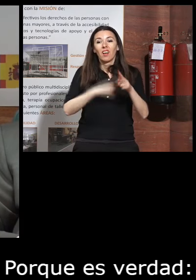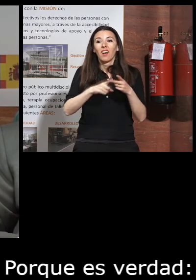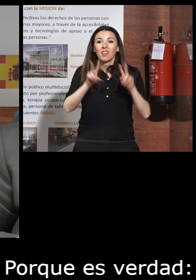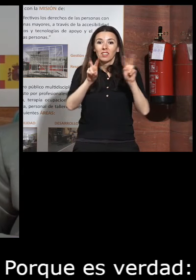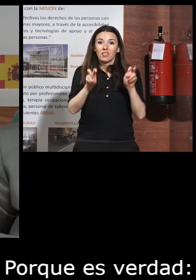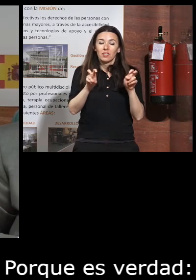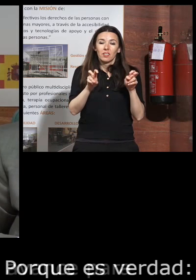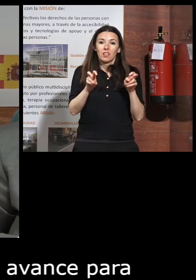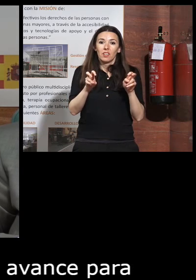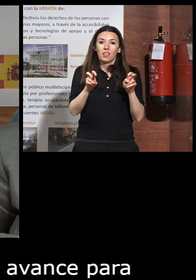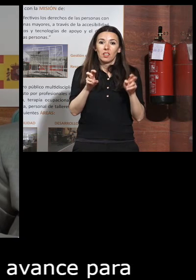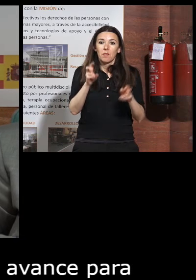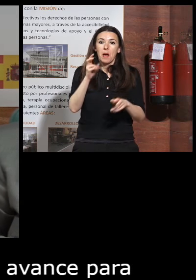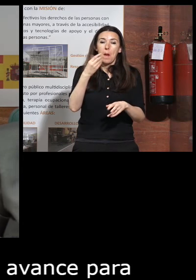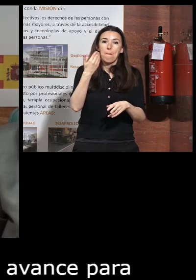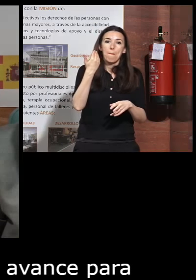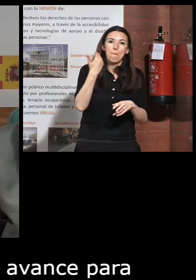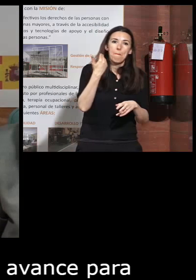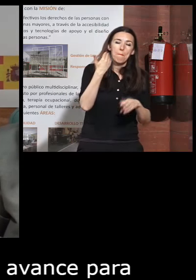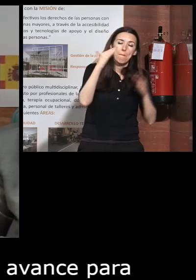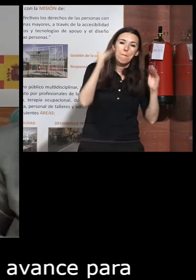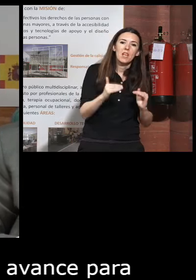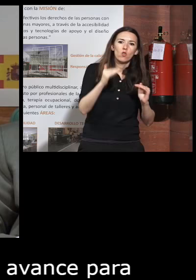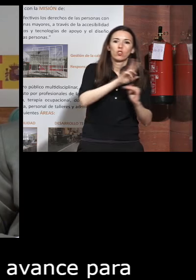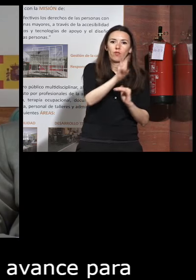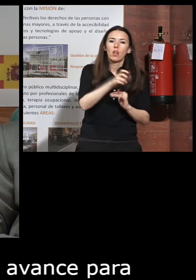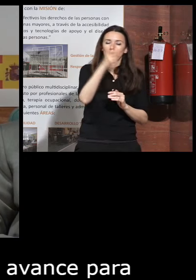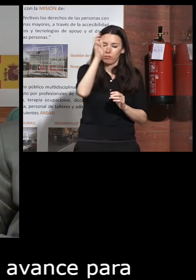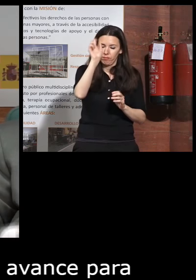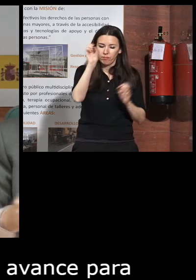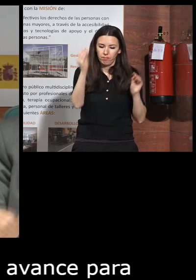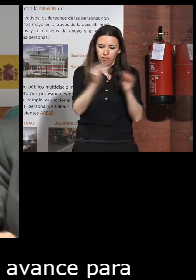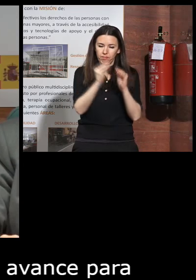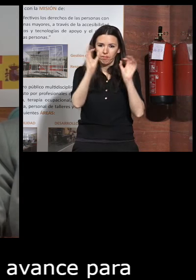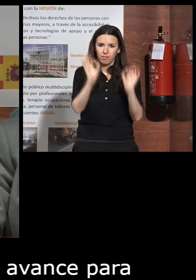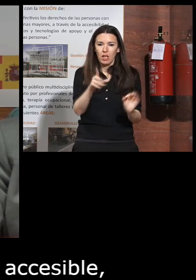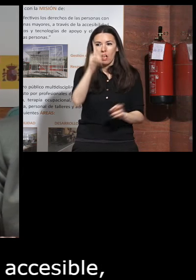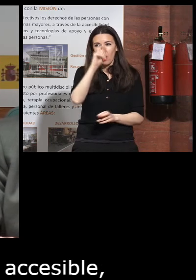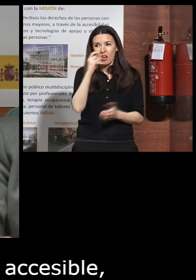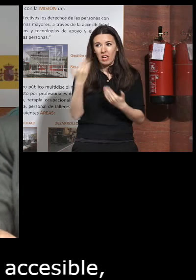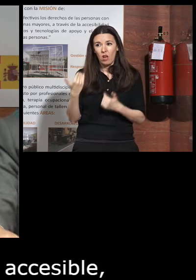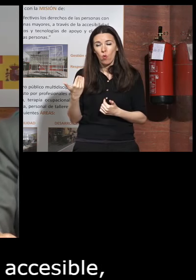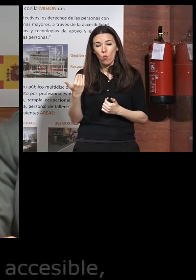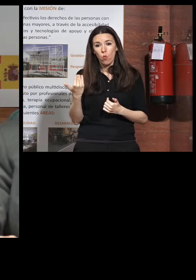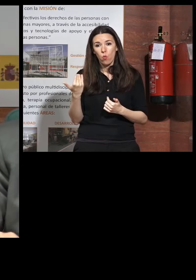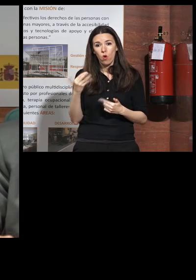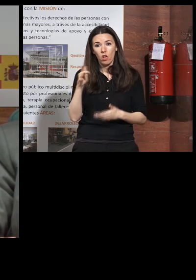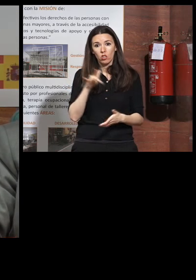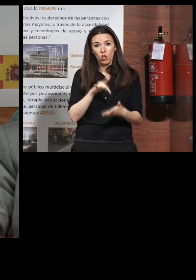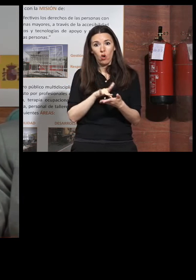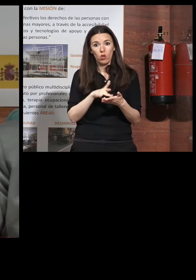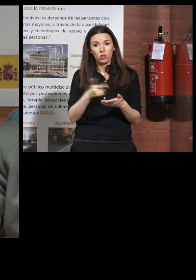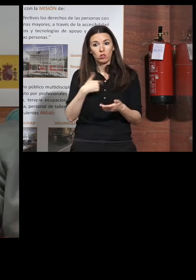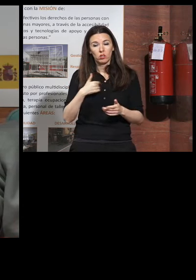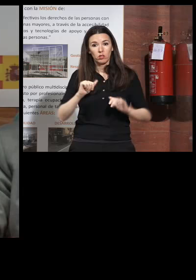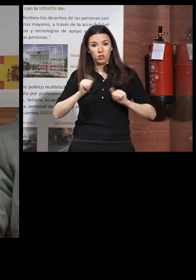relación con el tema de minusválido pues sí también de acuerdo yo recuerdo cuando cuando